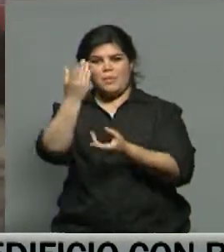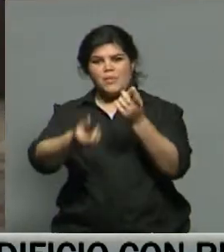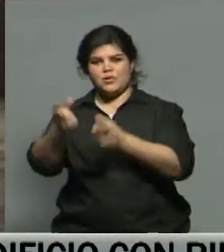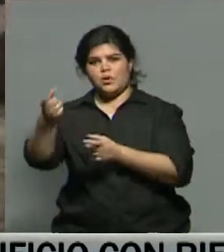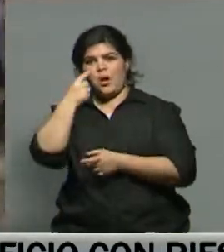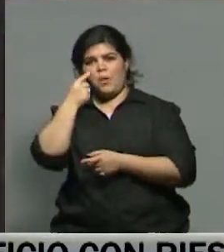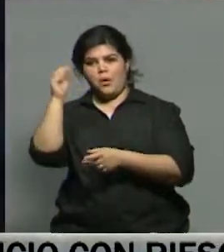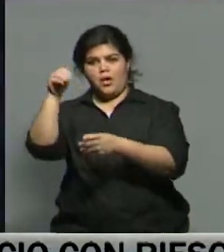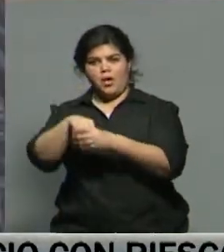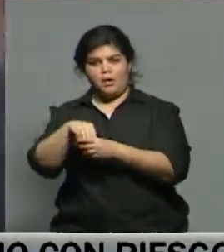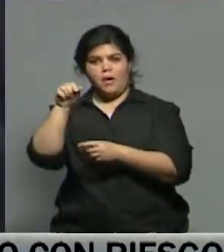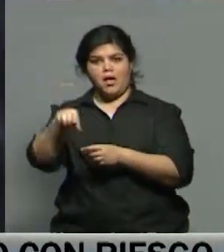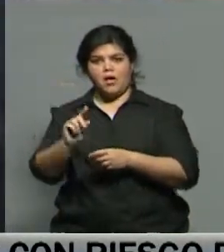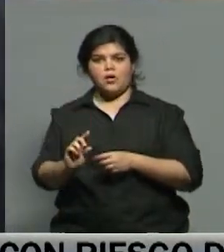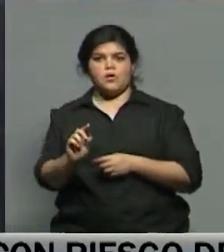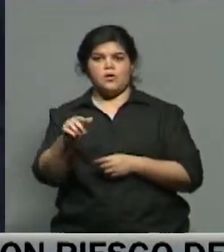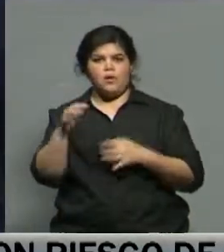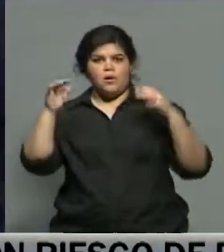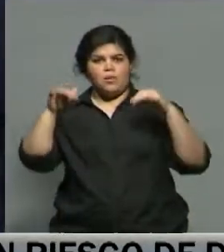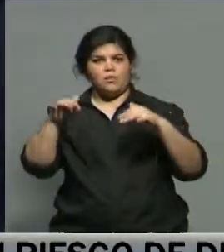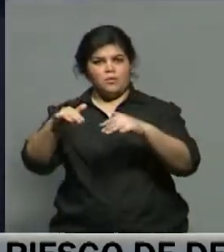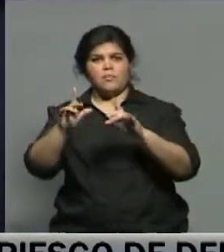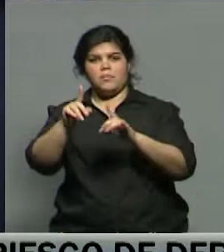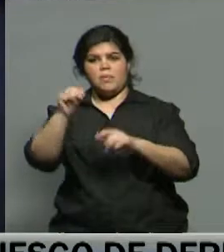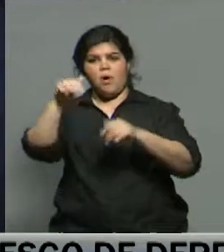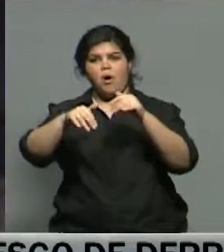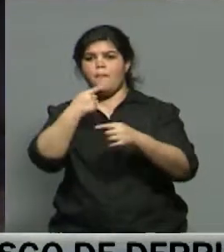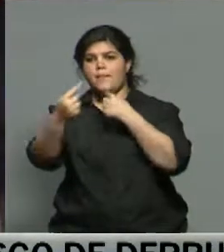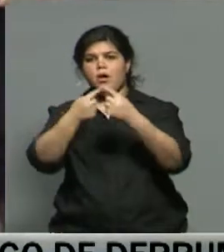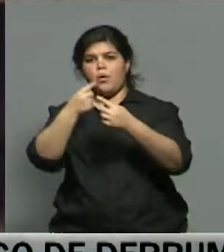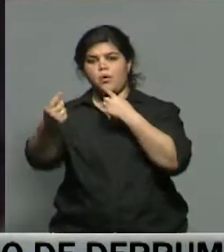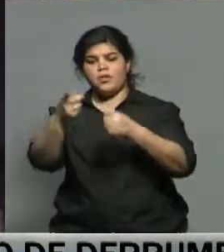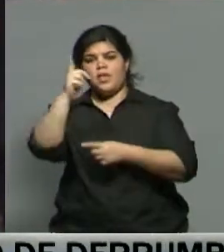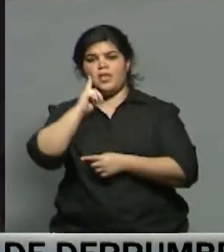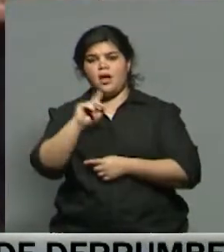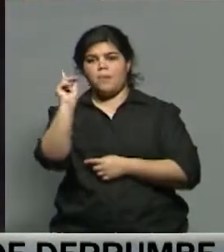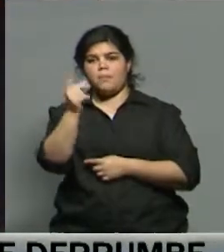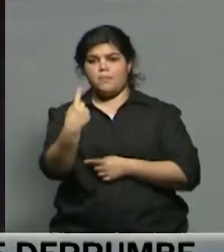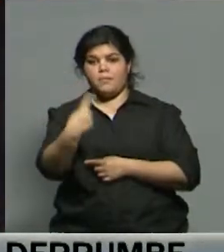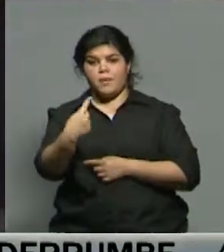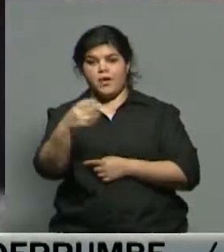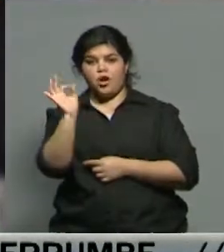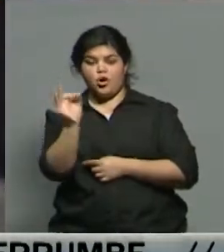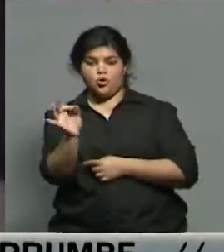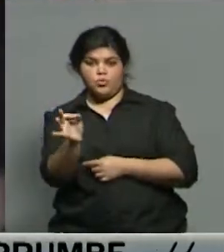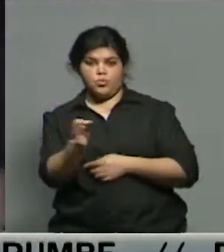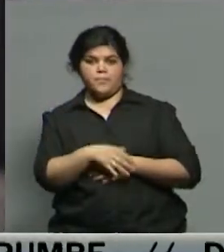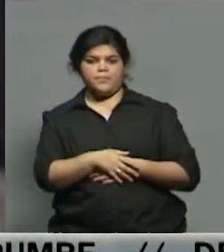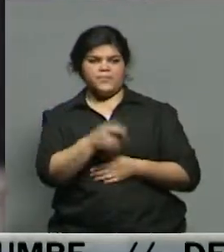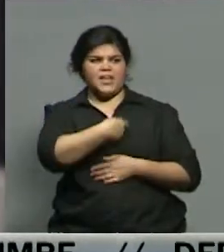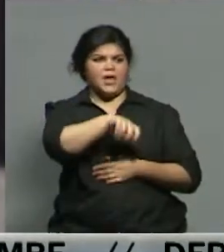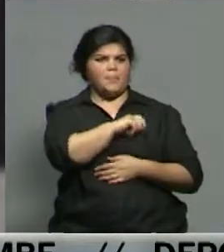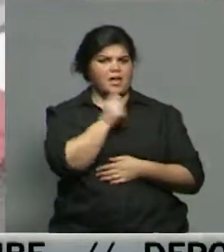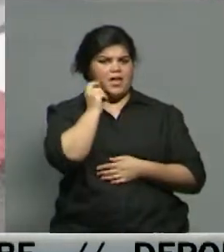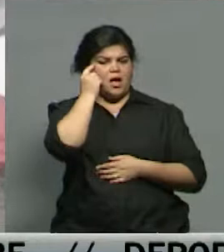juicio se expresaron de forma abrumadora en aquel referéndum justamente el 1 de octubre. Y para el gobierno de España, en cambio, el diálogo solo es